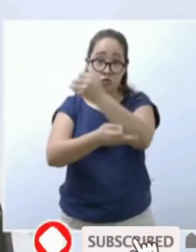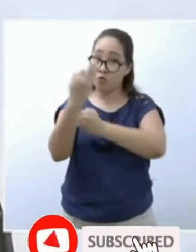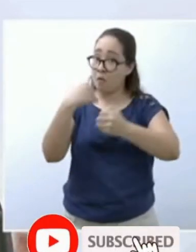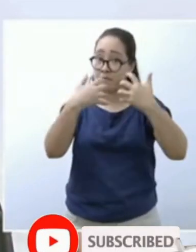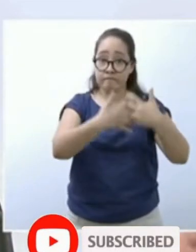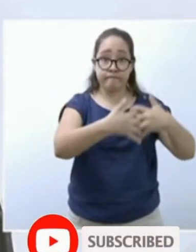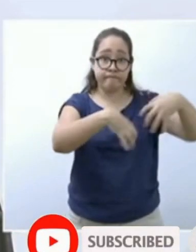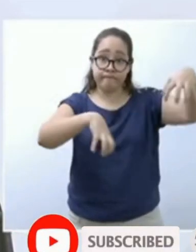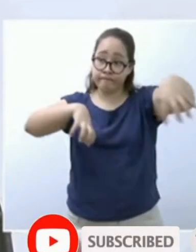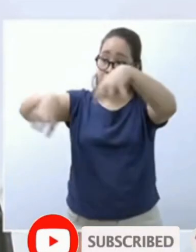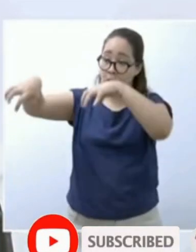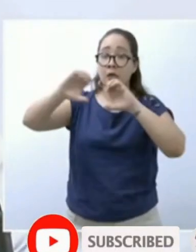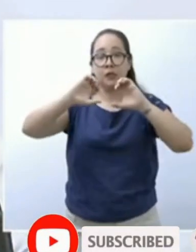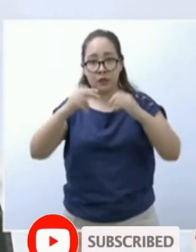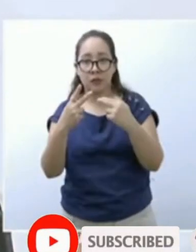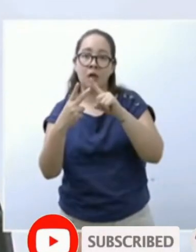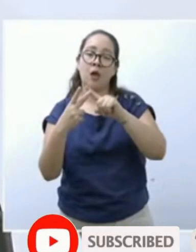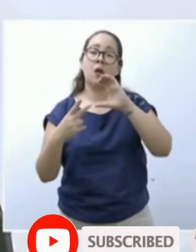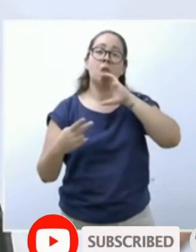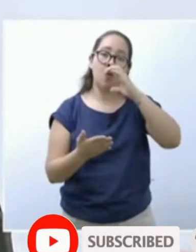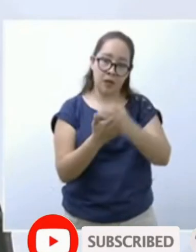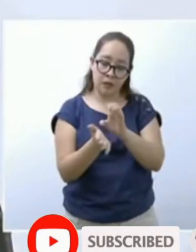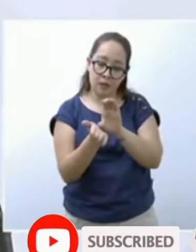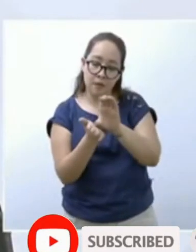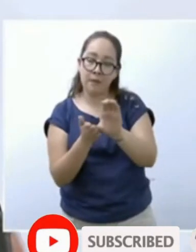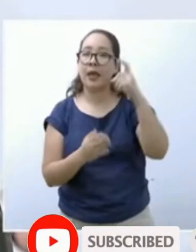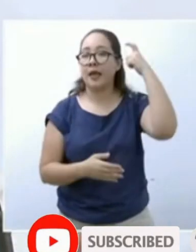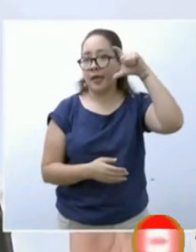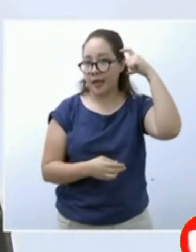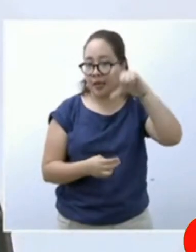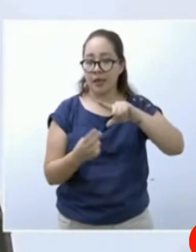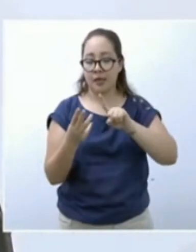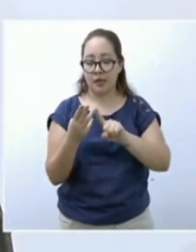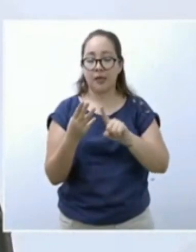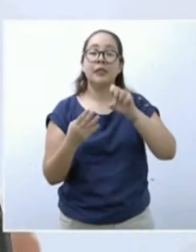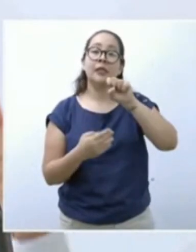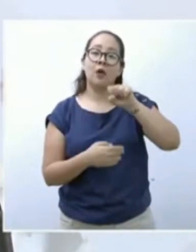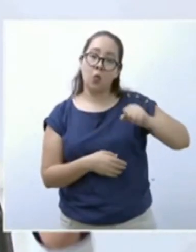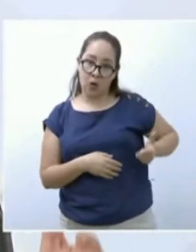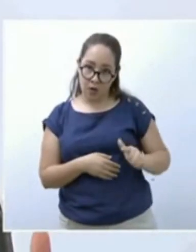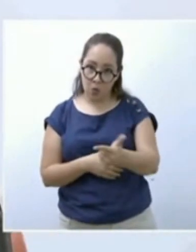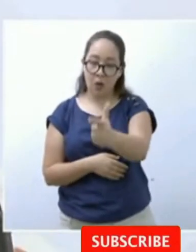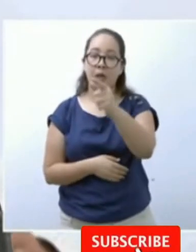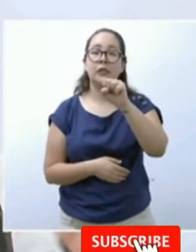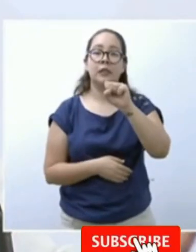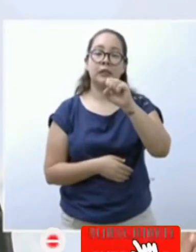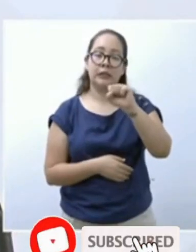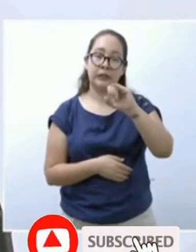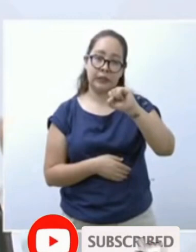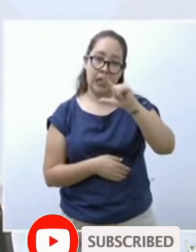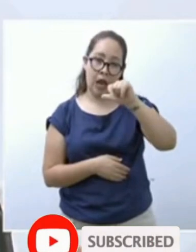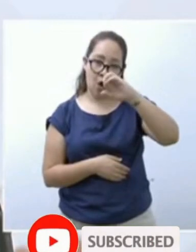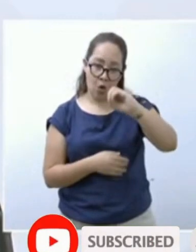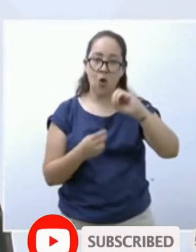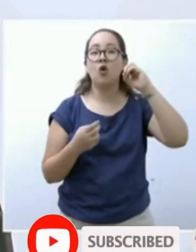plantas. En Chiapas de Corzo, en Cuatepec, en Querétaro, en Silau, Guanajuato, en Toluca, pueden